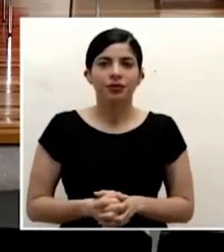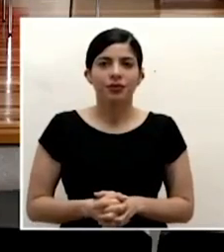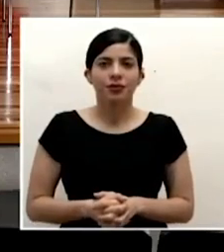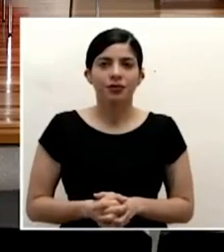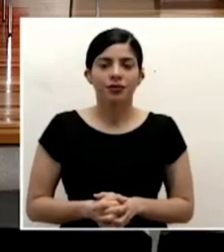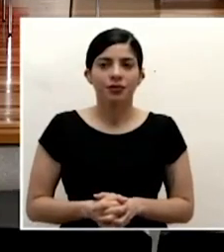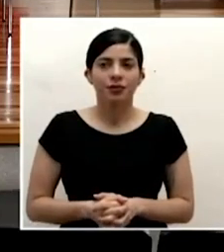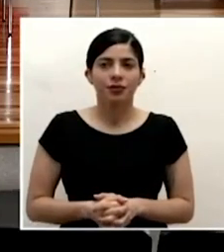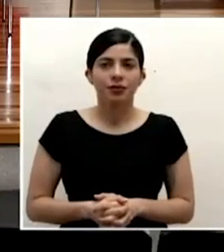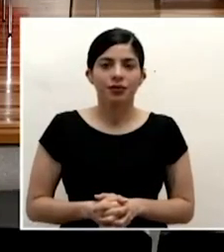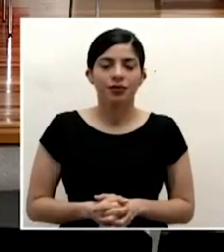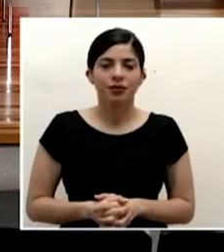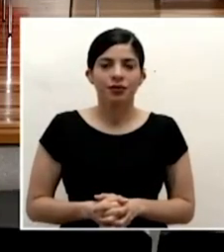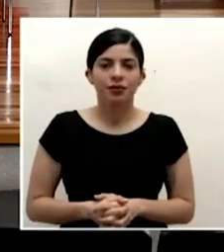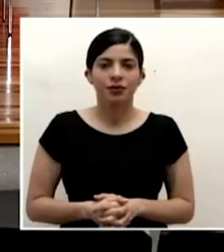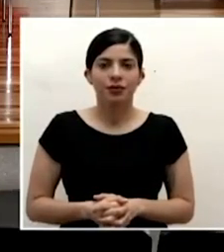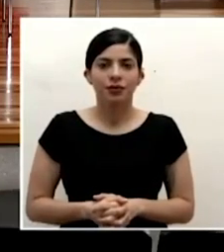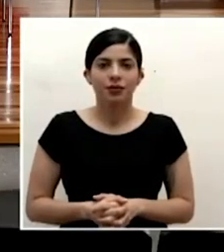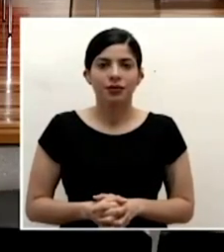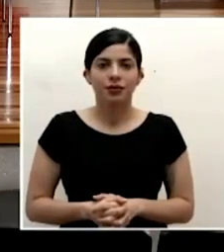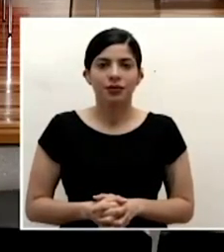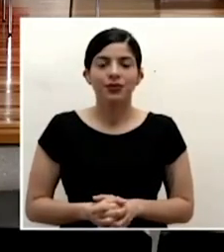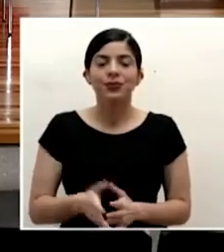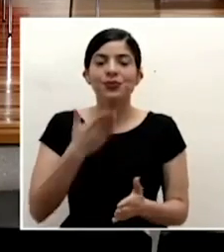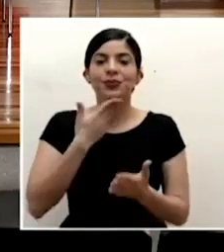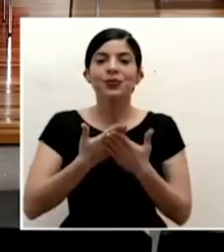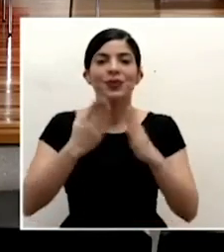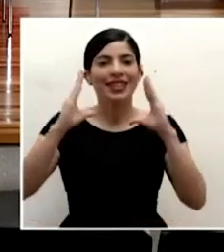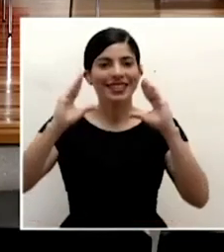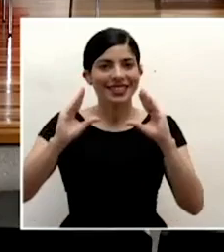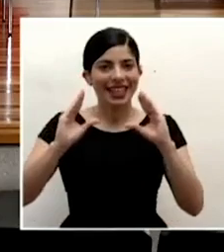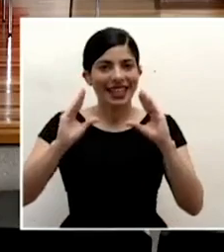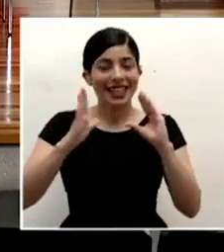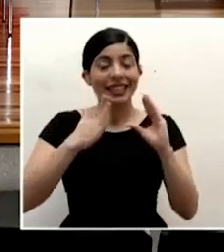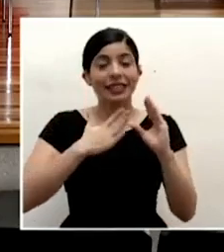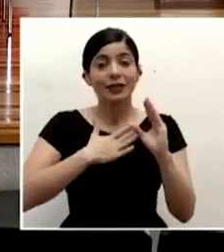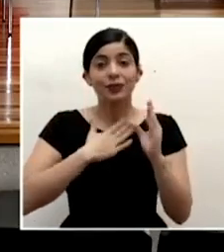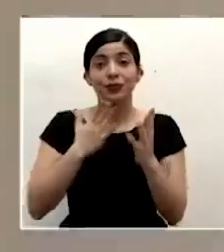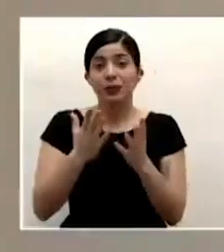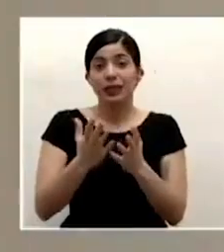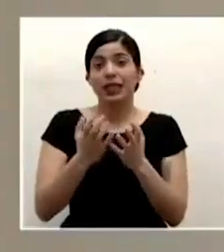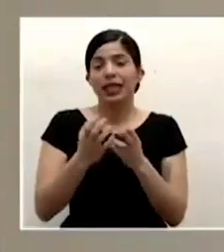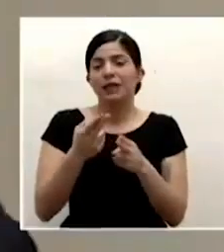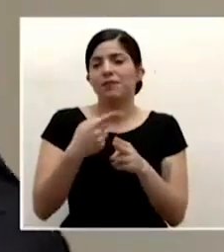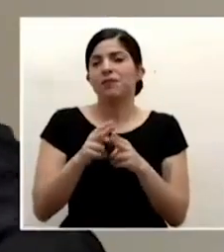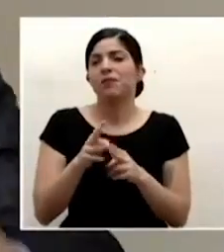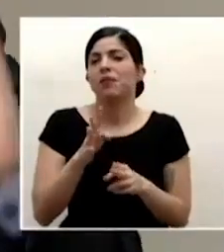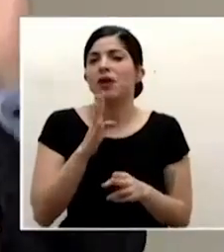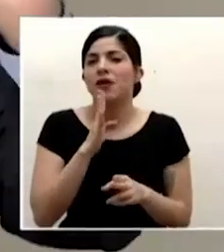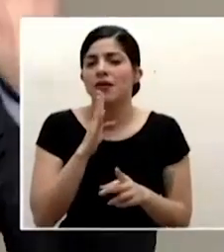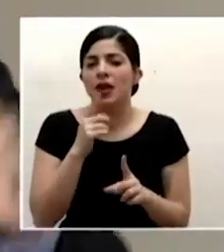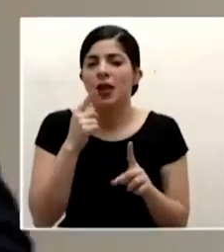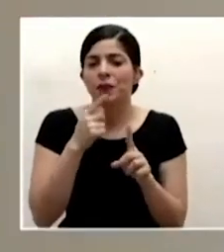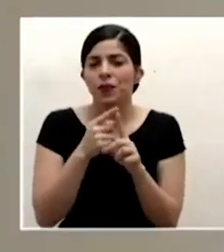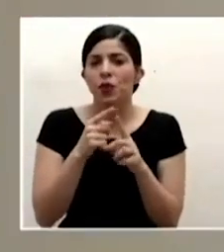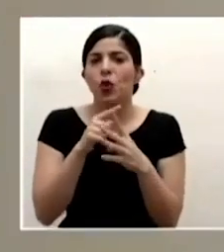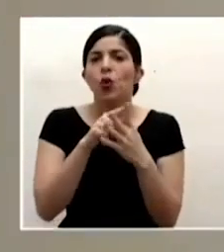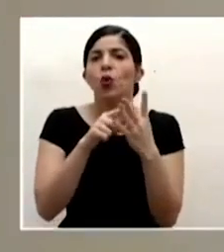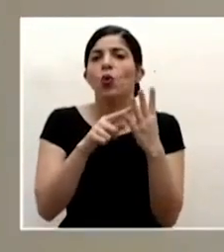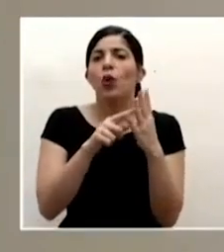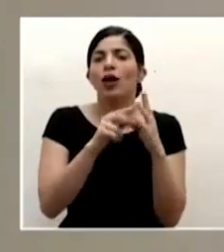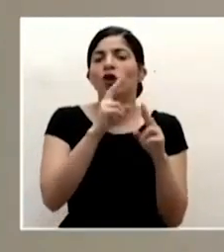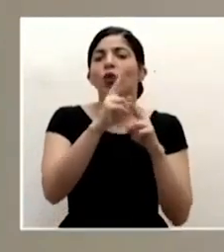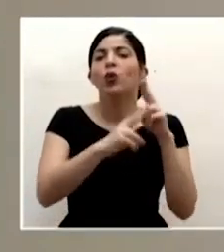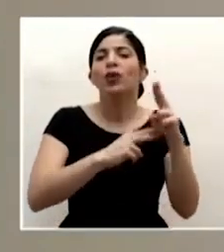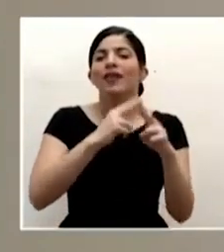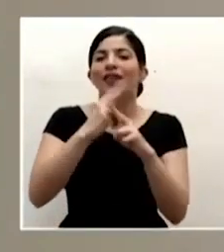muy buenas tardes quisiera brevemente referirme a cuatro universos que la cancillería ha